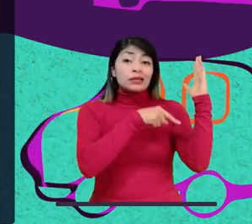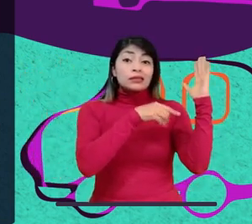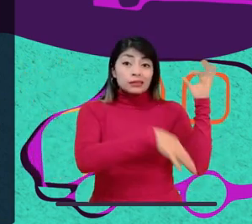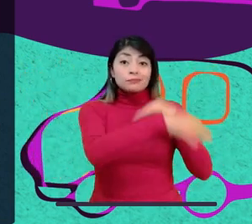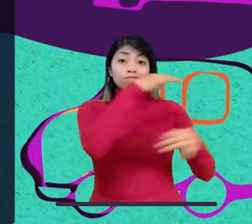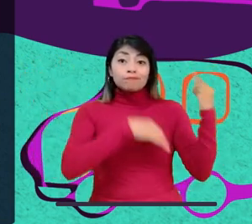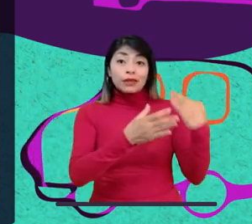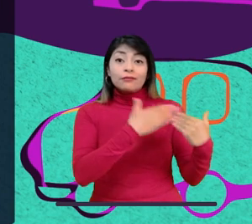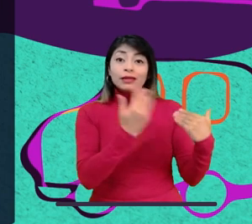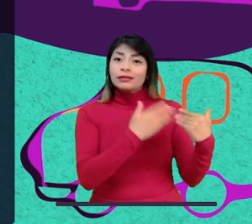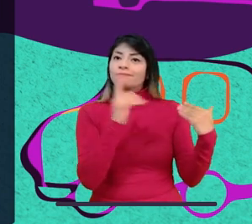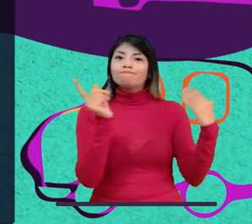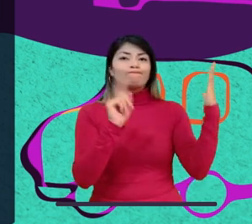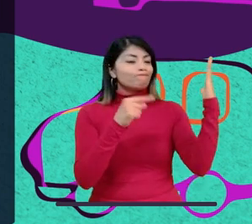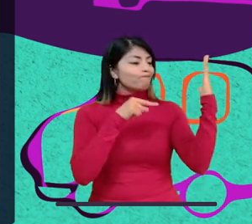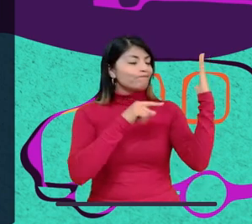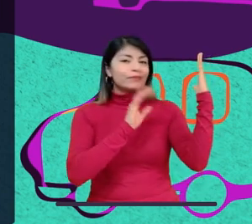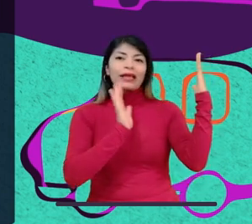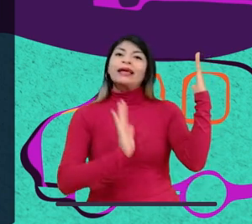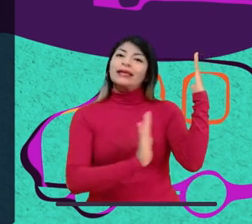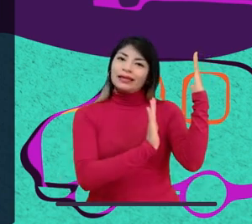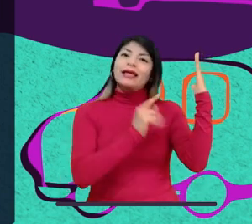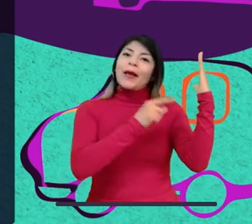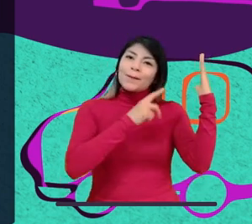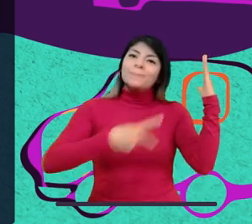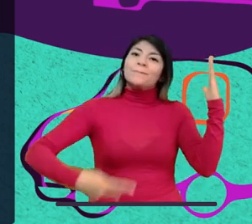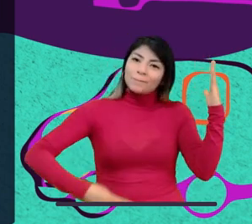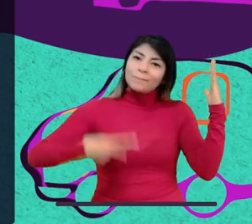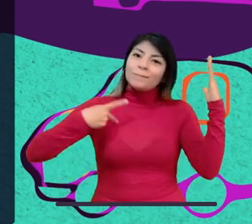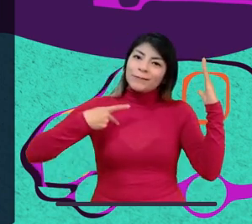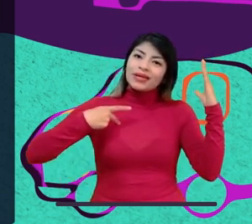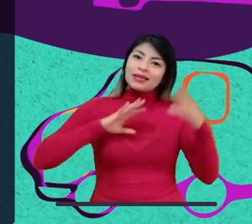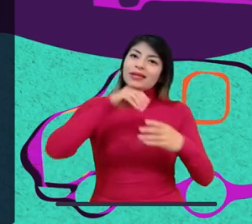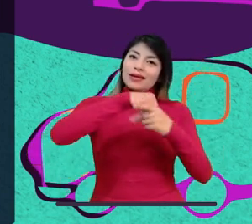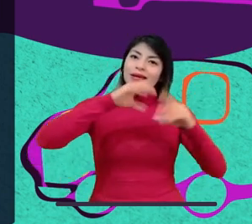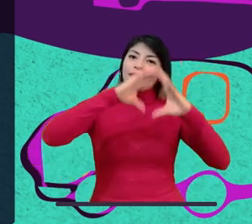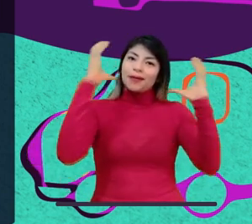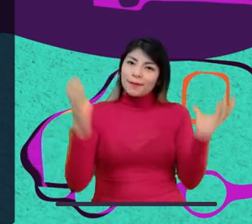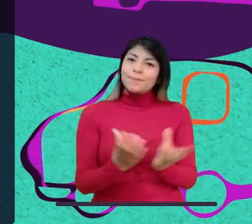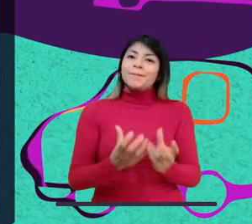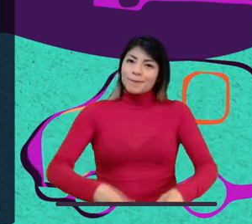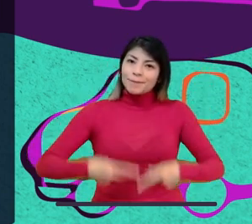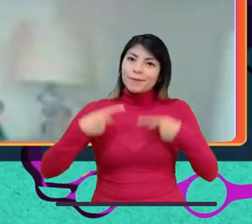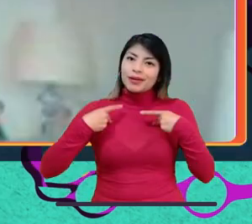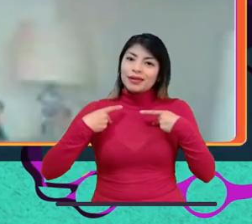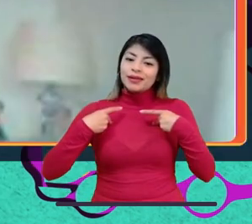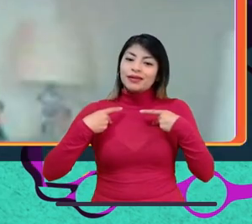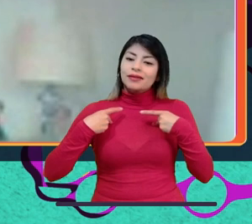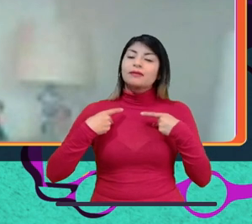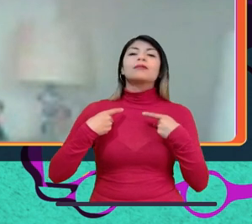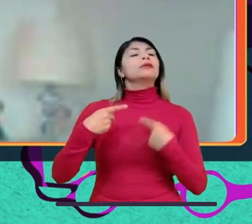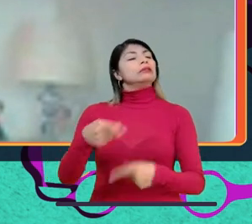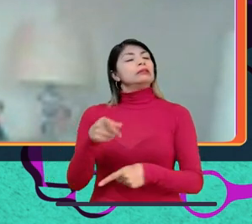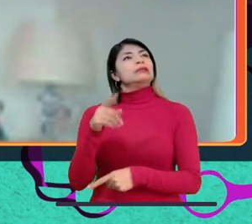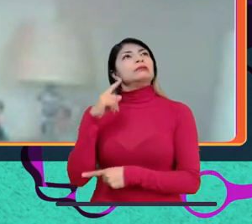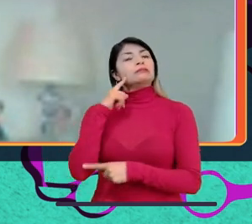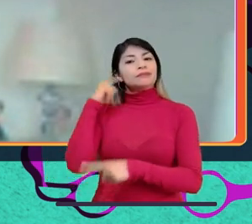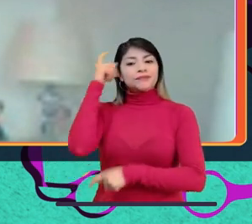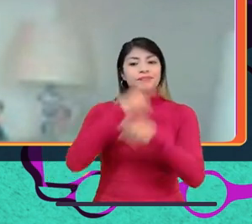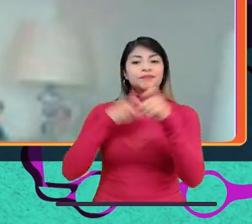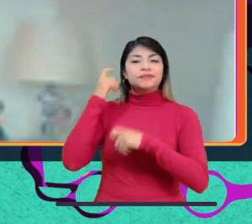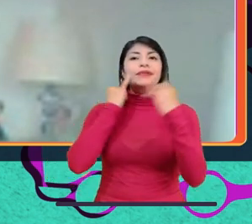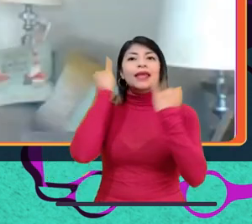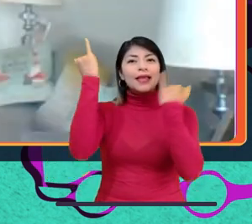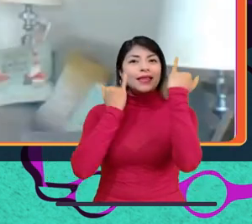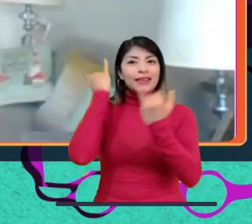realmente no podemos menospreciar lo que hoy es la vida en el planeta Tierra. Pues eso me